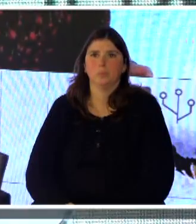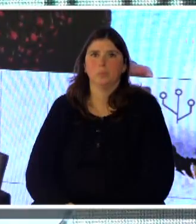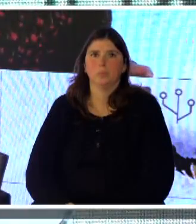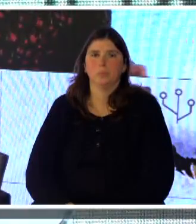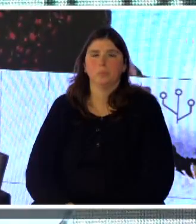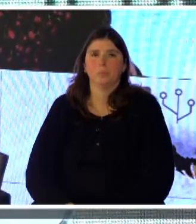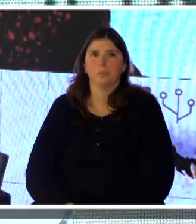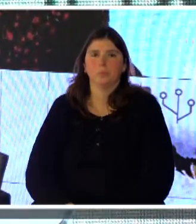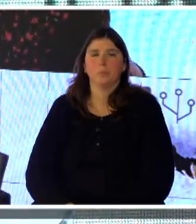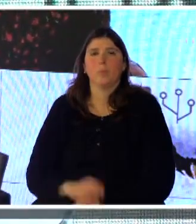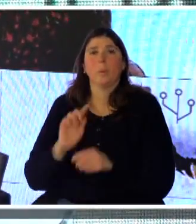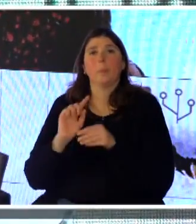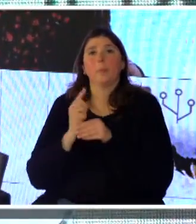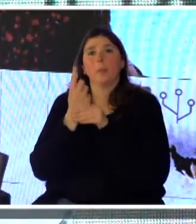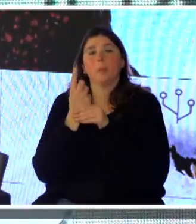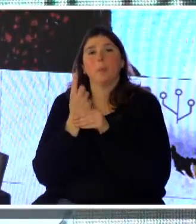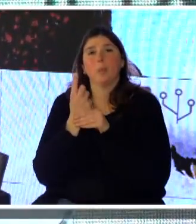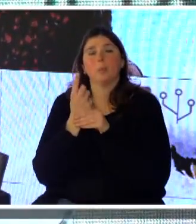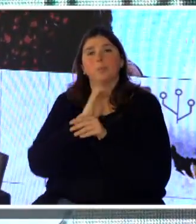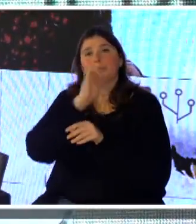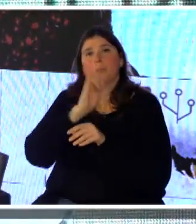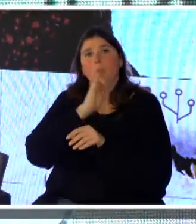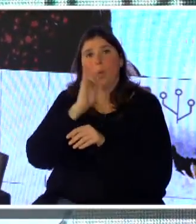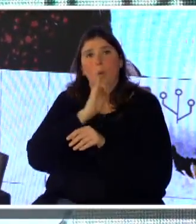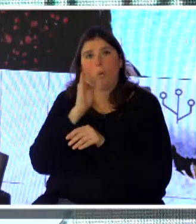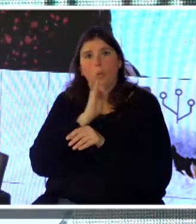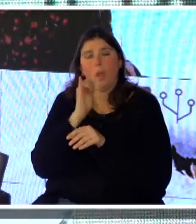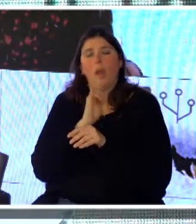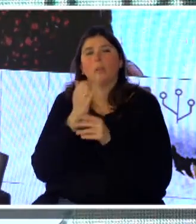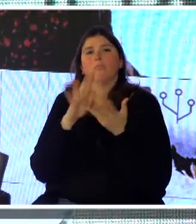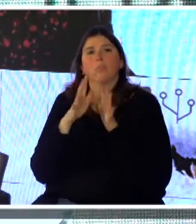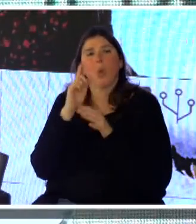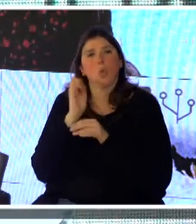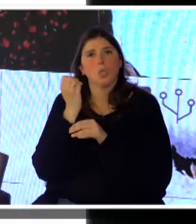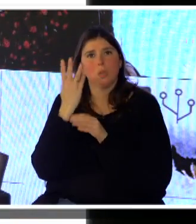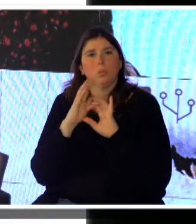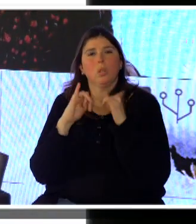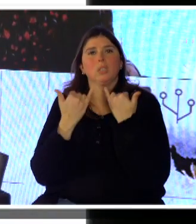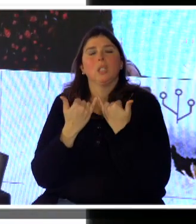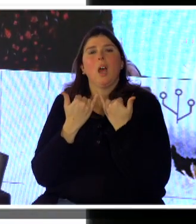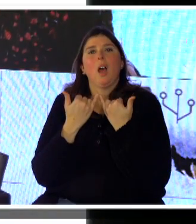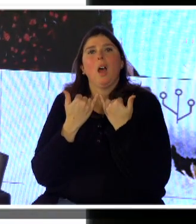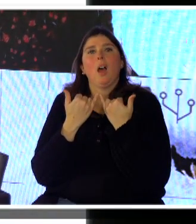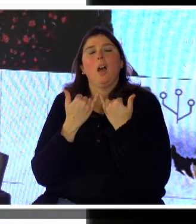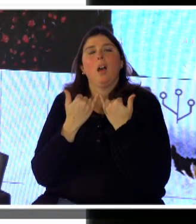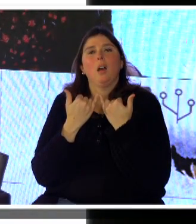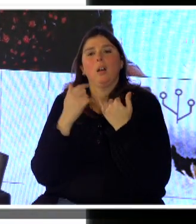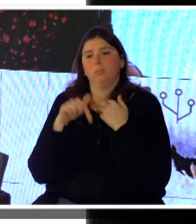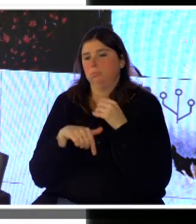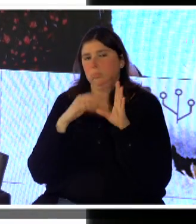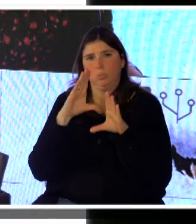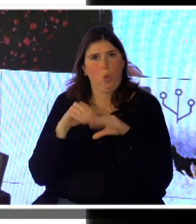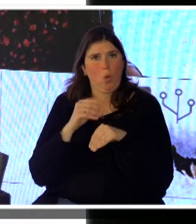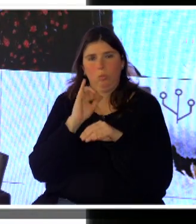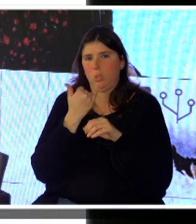Bueno, en primera instancia contarles un poco un concepto que ya ha aparecido a lo largo de todo el evento que es la participación